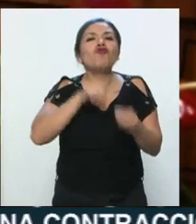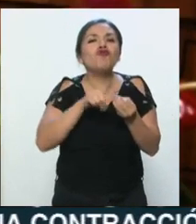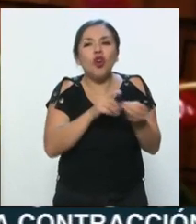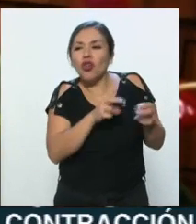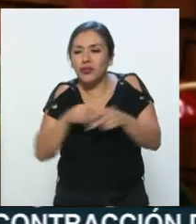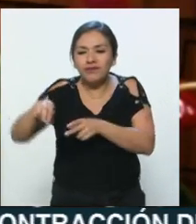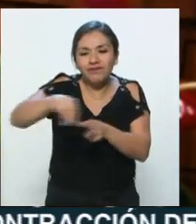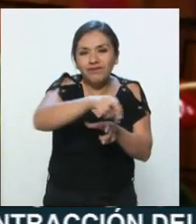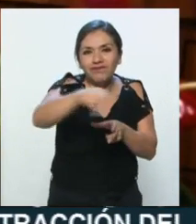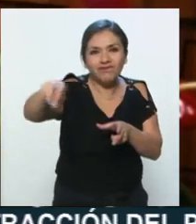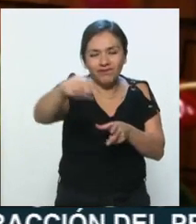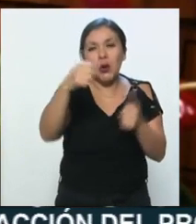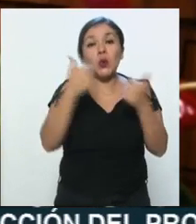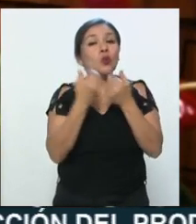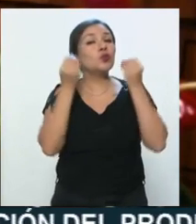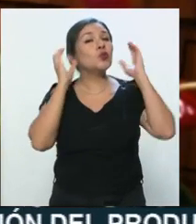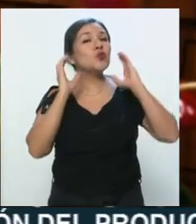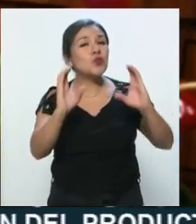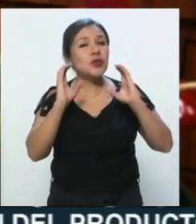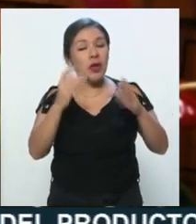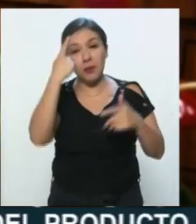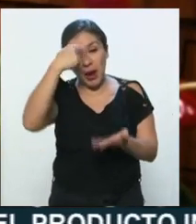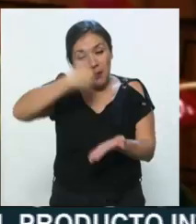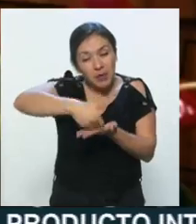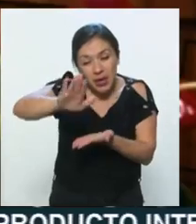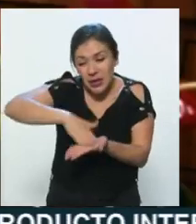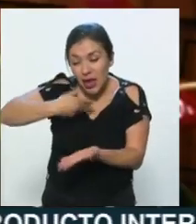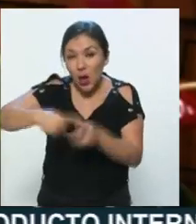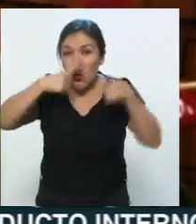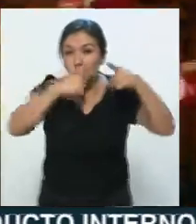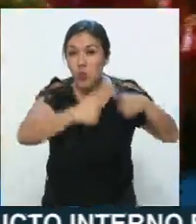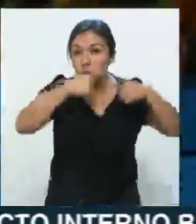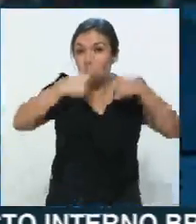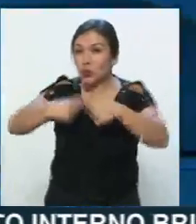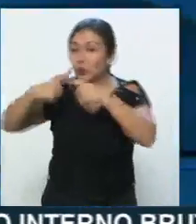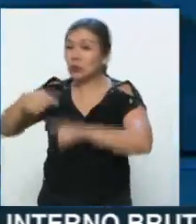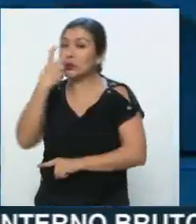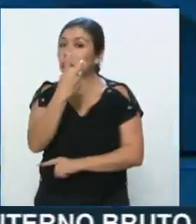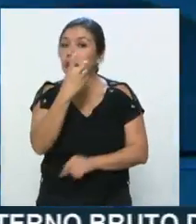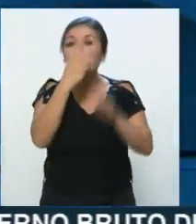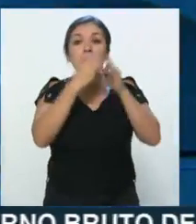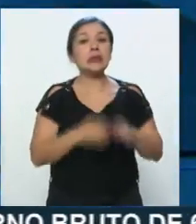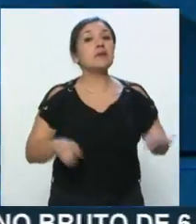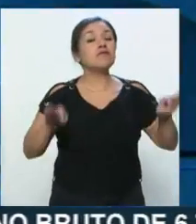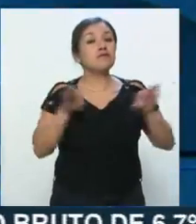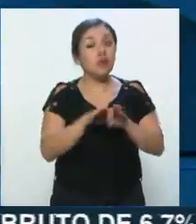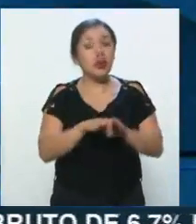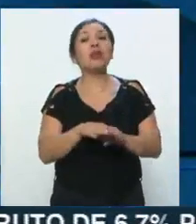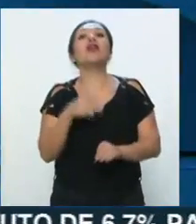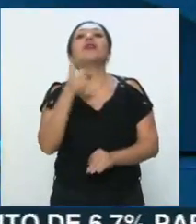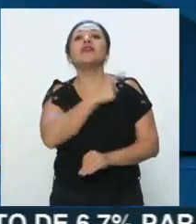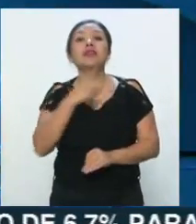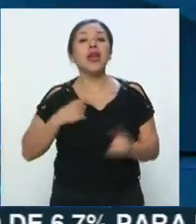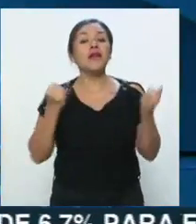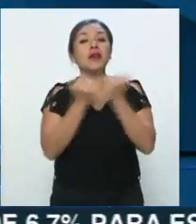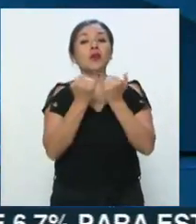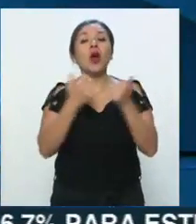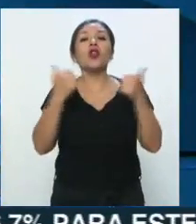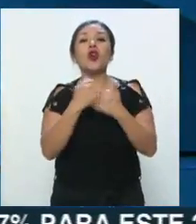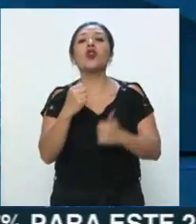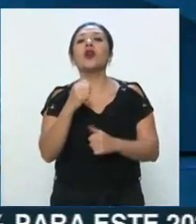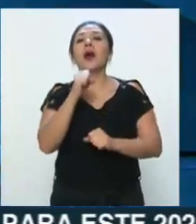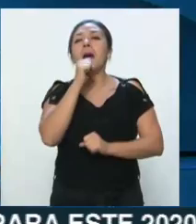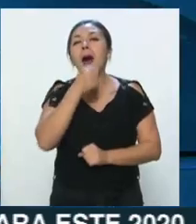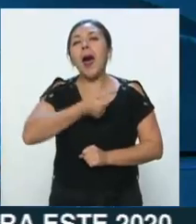cuidado que se tiene, el pintado de las cruces es fundamental, y el estar además con un altavoz,